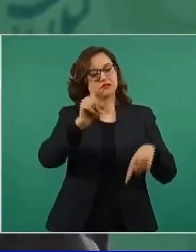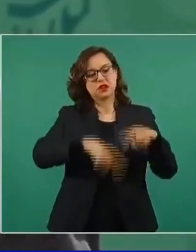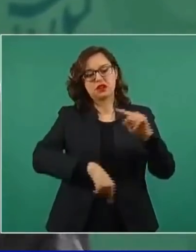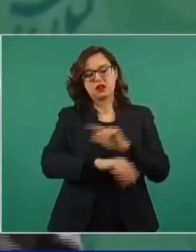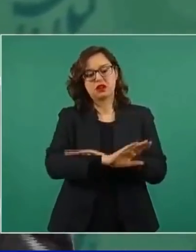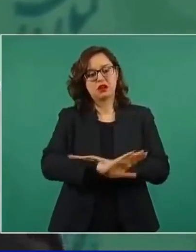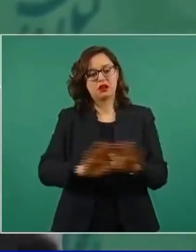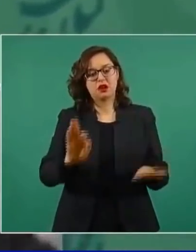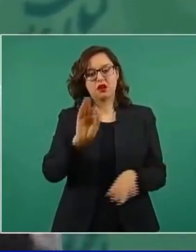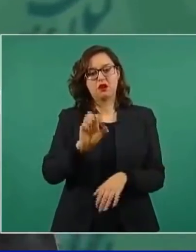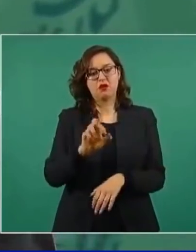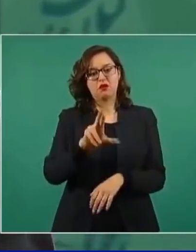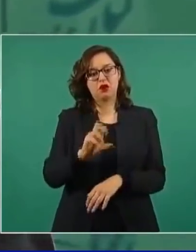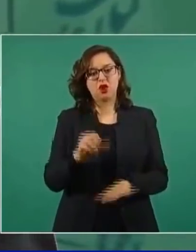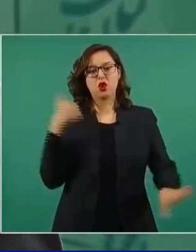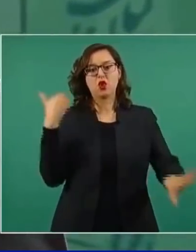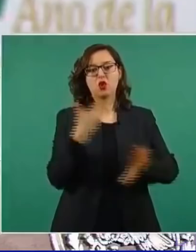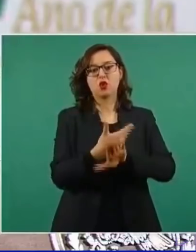en mi contra.